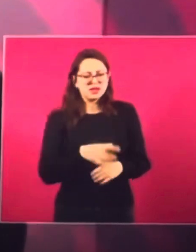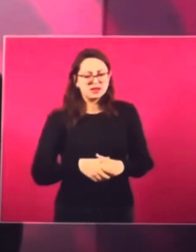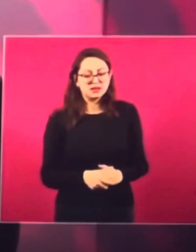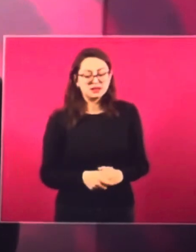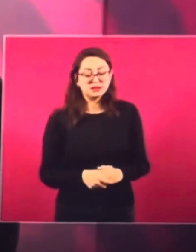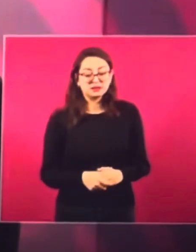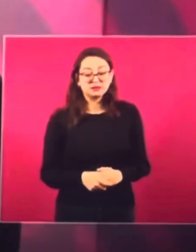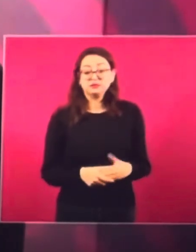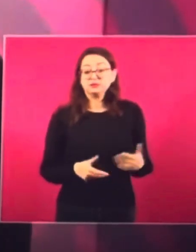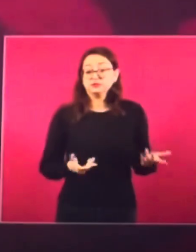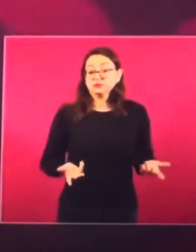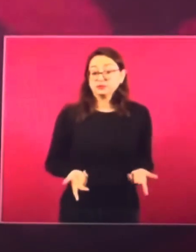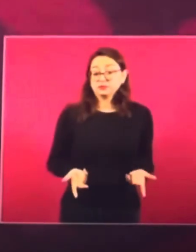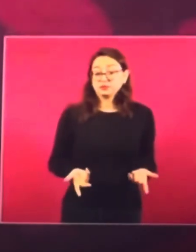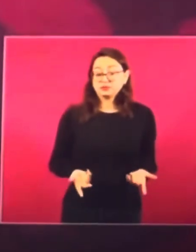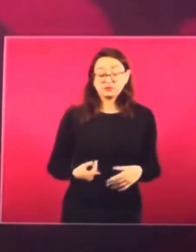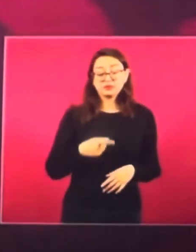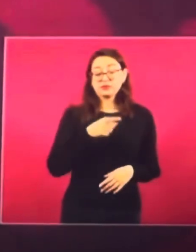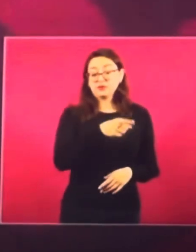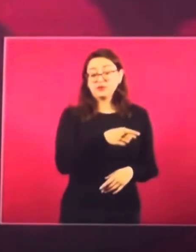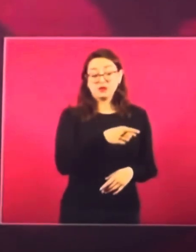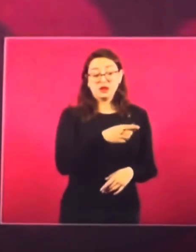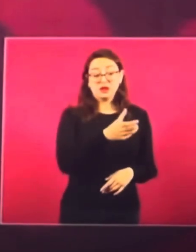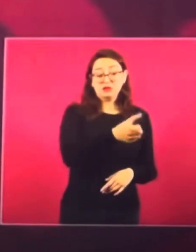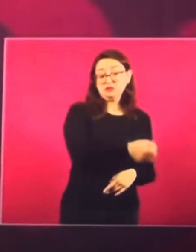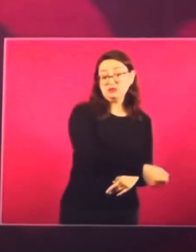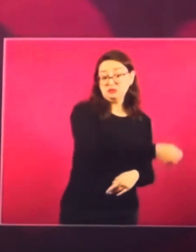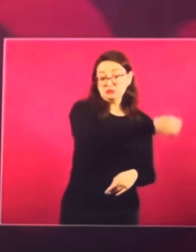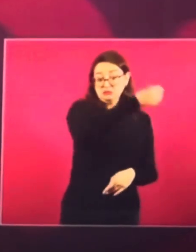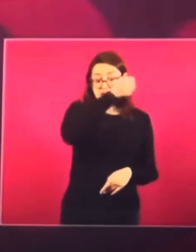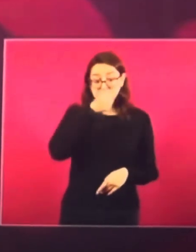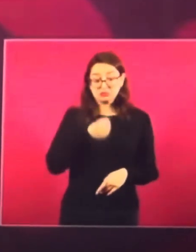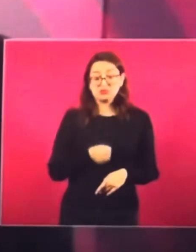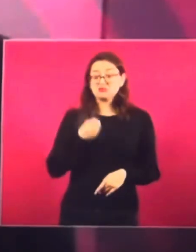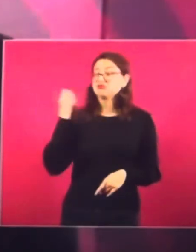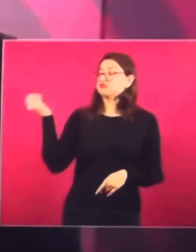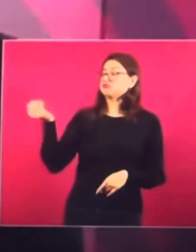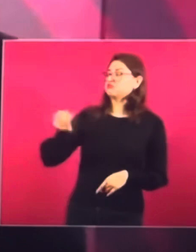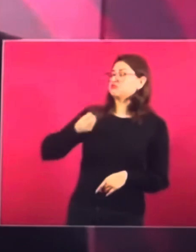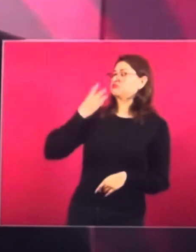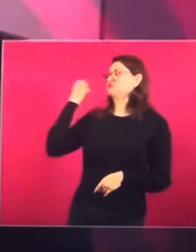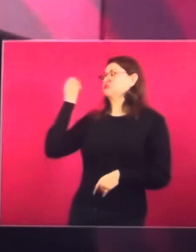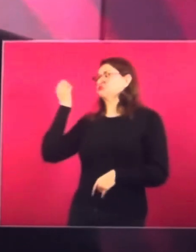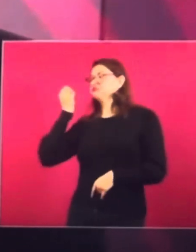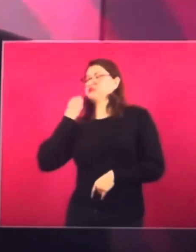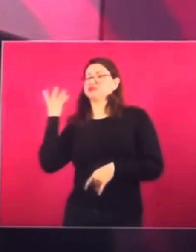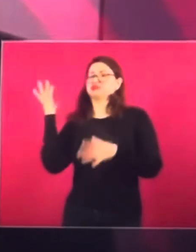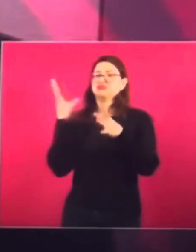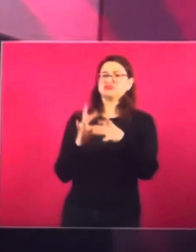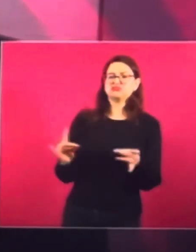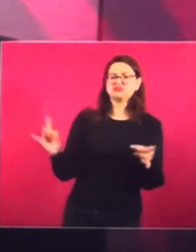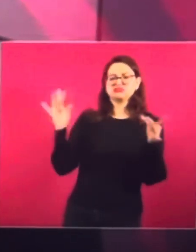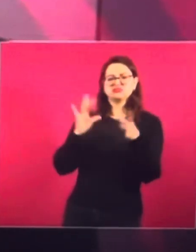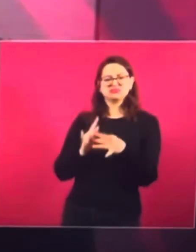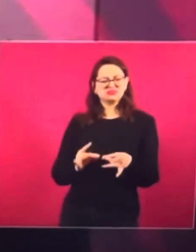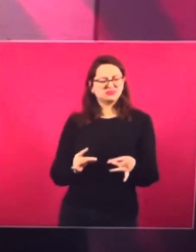¿Cómo has dado en España todo este bloque conservador?